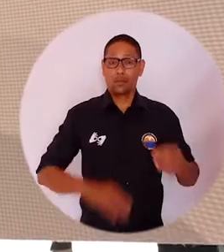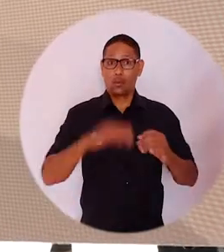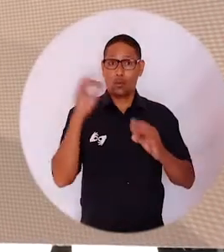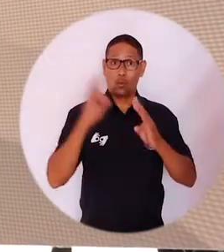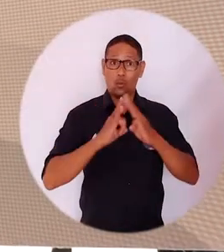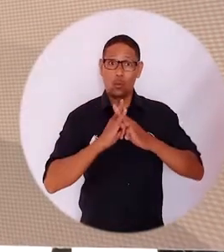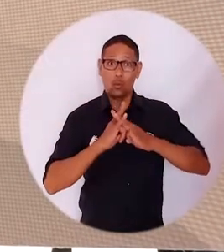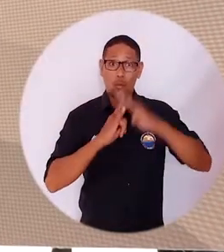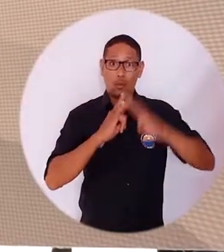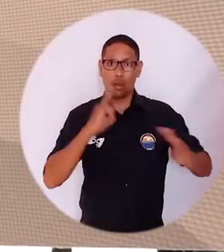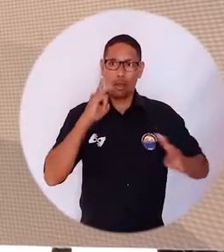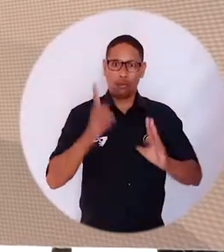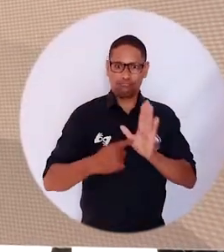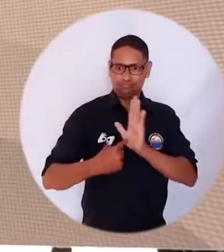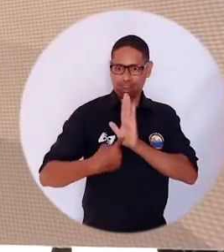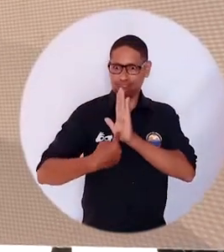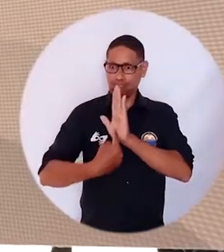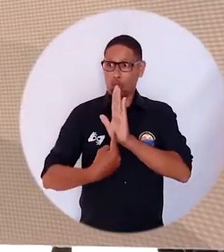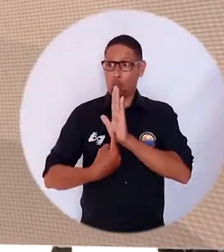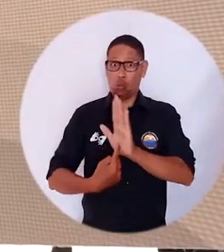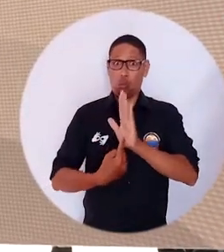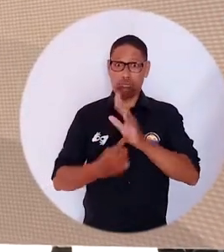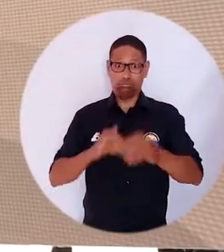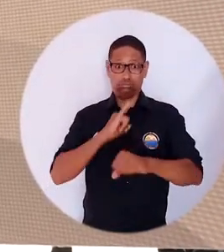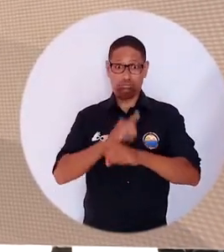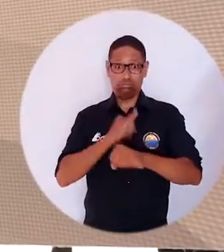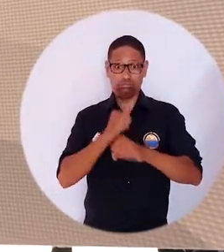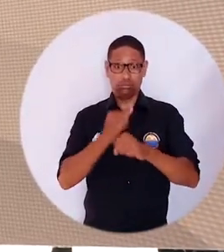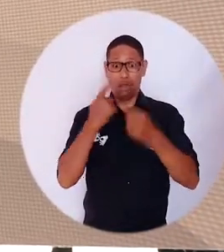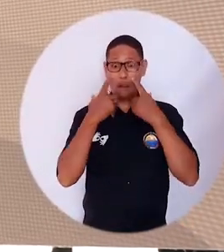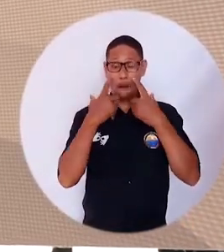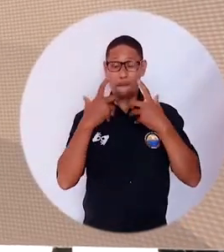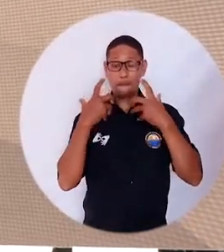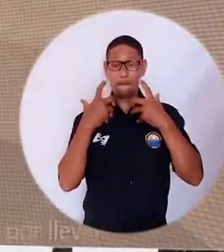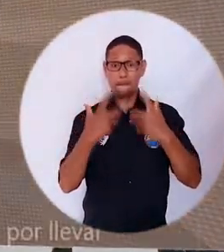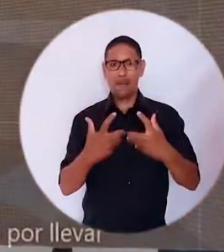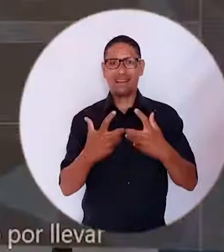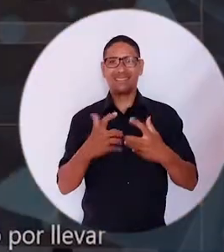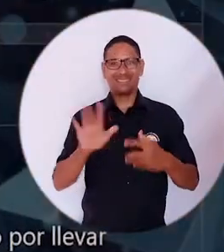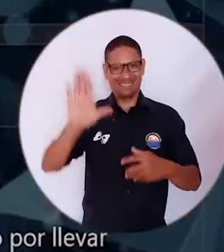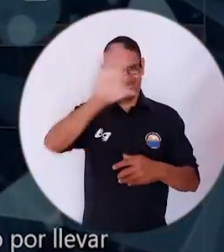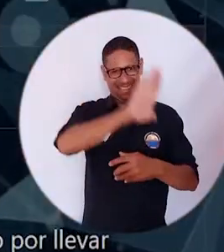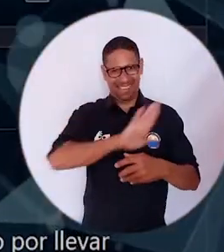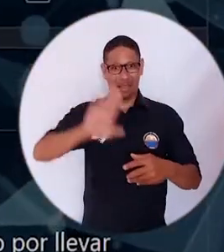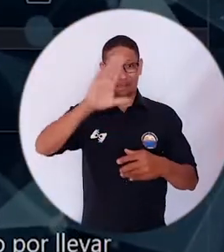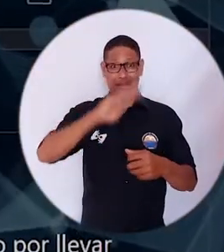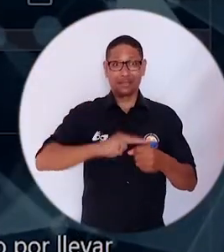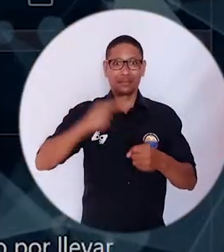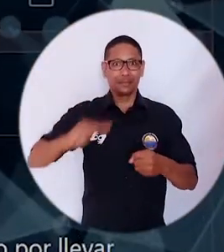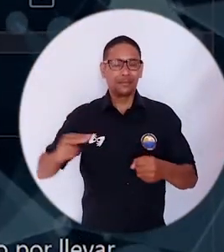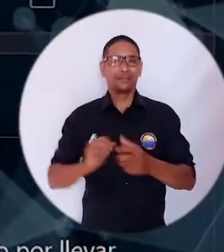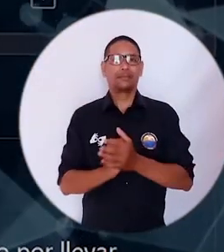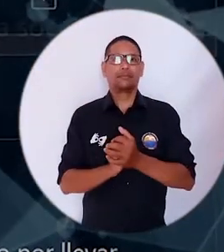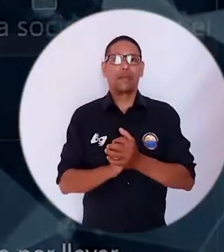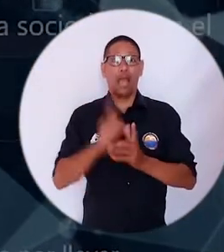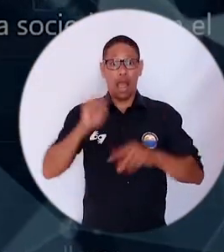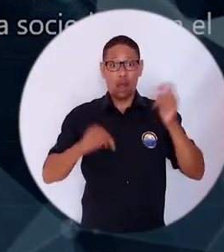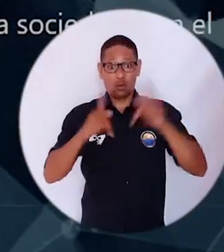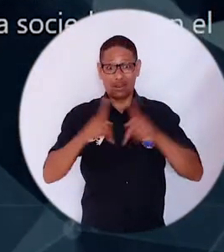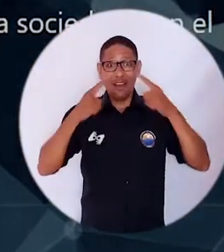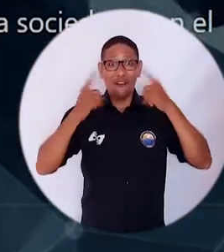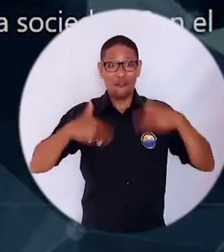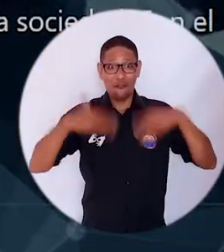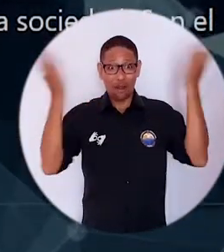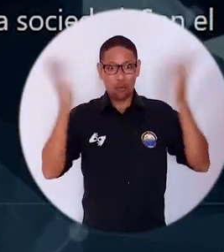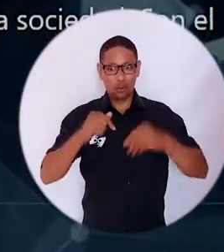La Universidad del Magdalena demostró que es una institución insignia del departamento y la región. Así lo dejaron ver personajes célebres